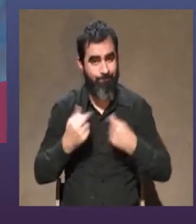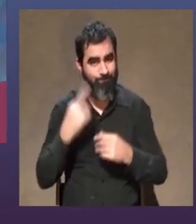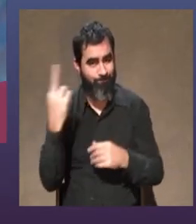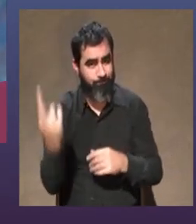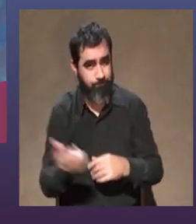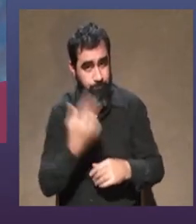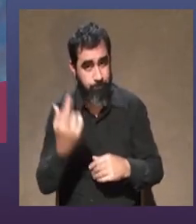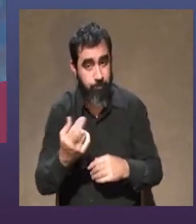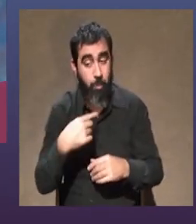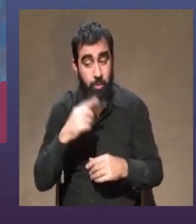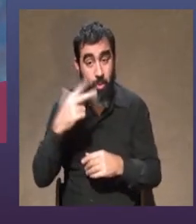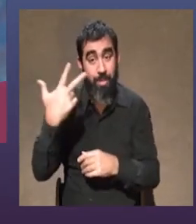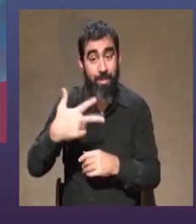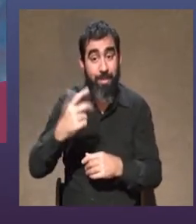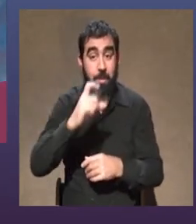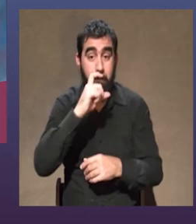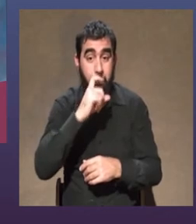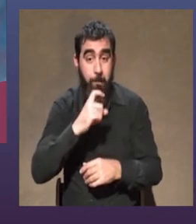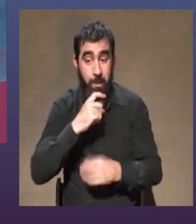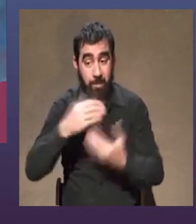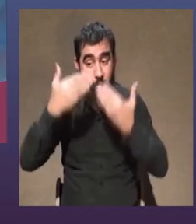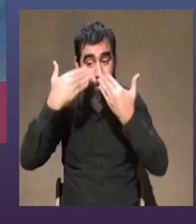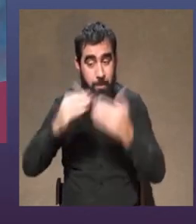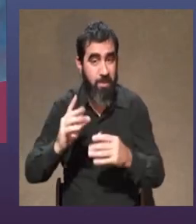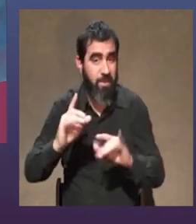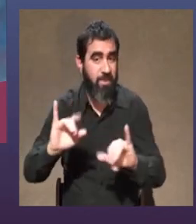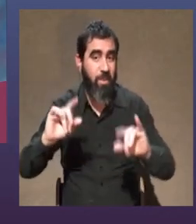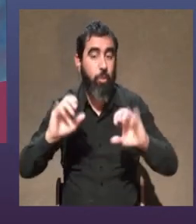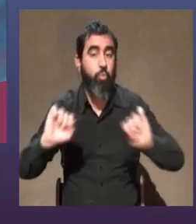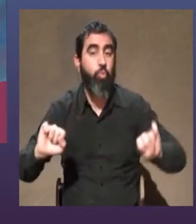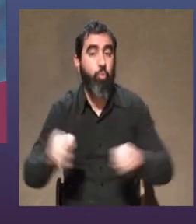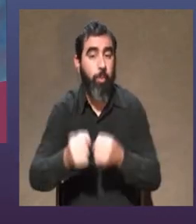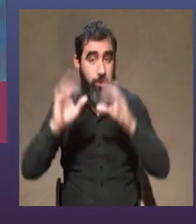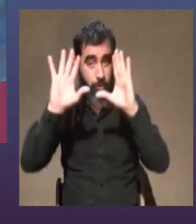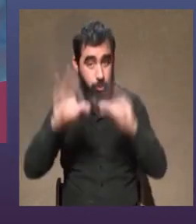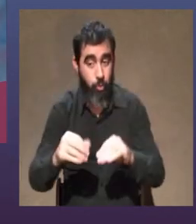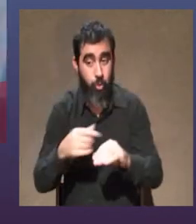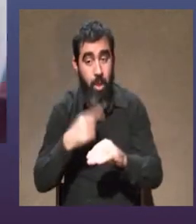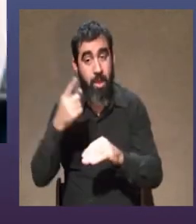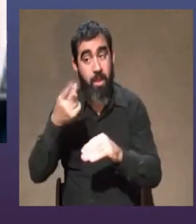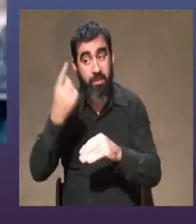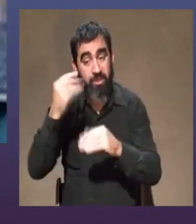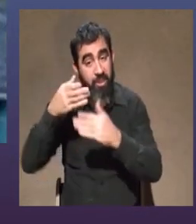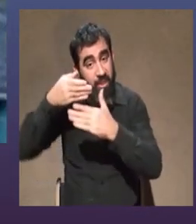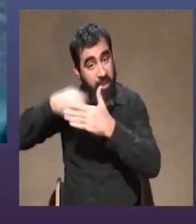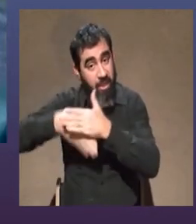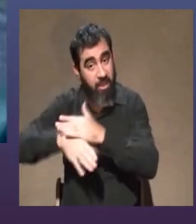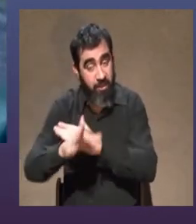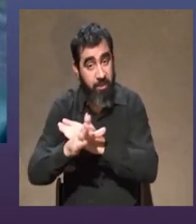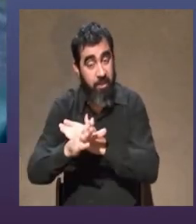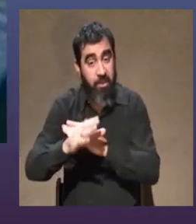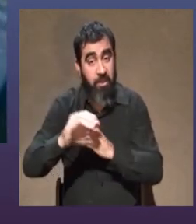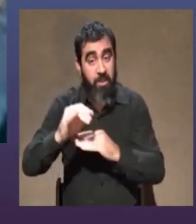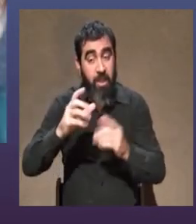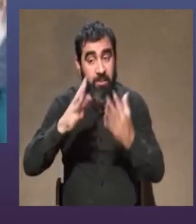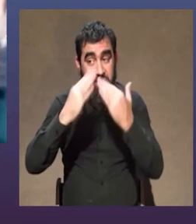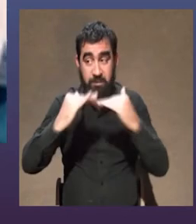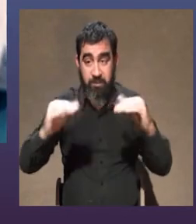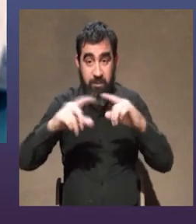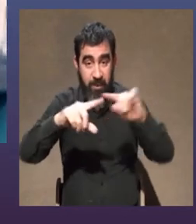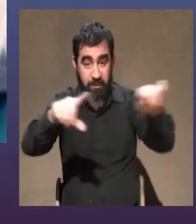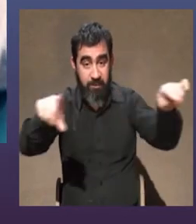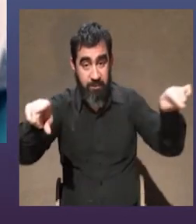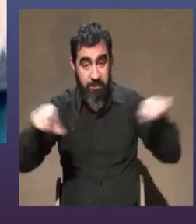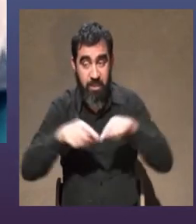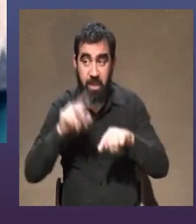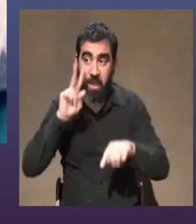esto fue el 13 de marzo y ya ahí se decidió la suspensión y ayer entré a la Zabala Muniz y vi la escenografía del espectáculo